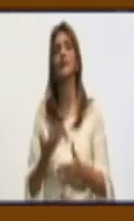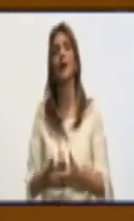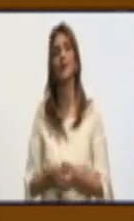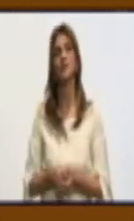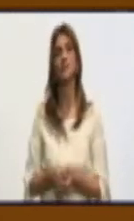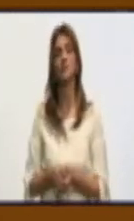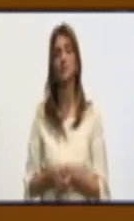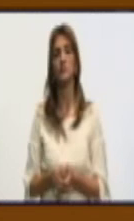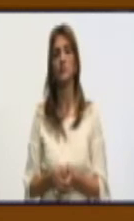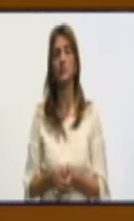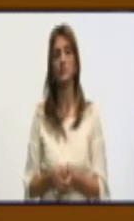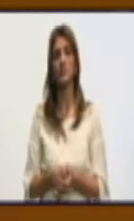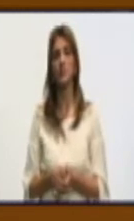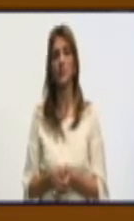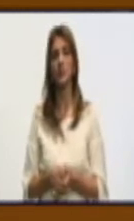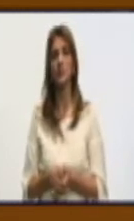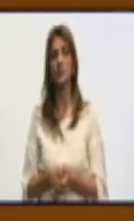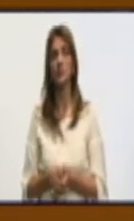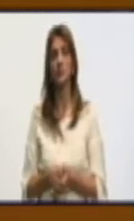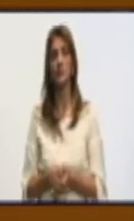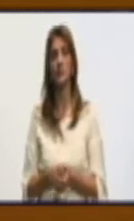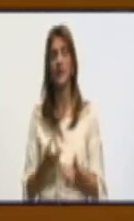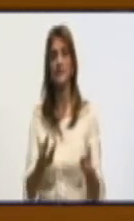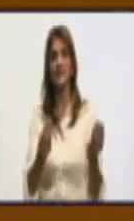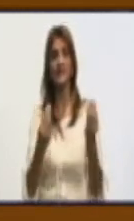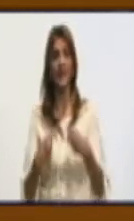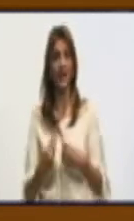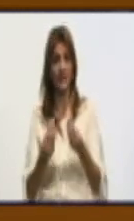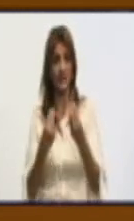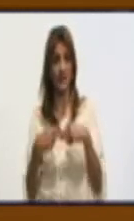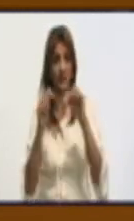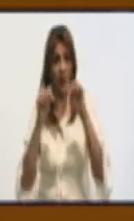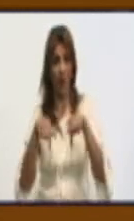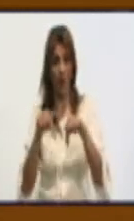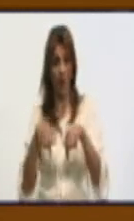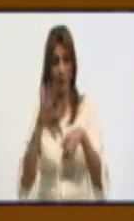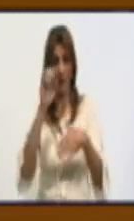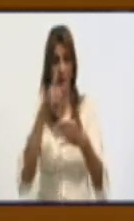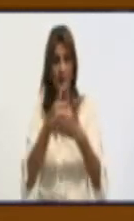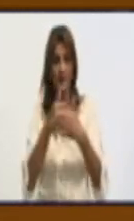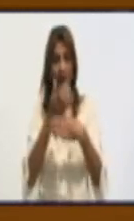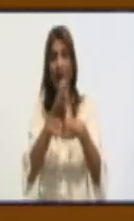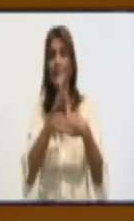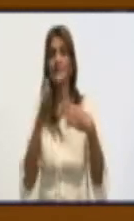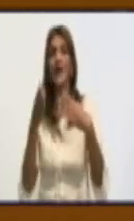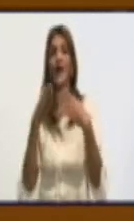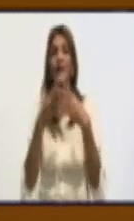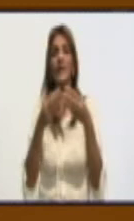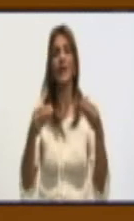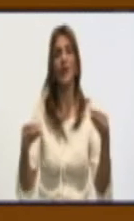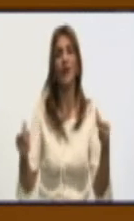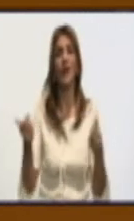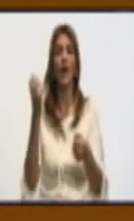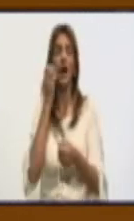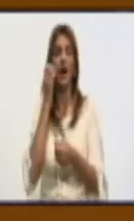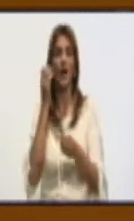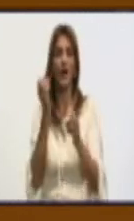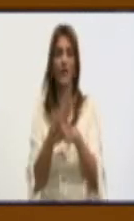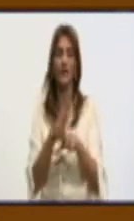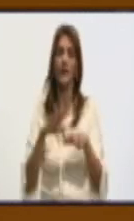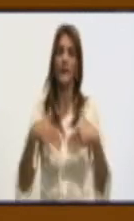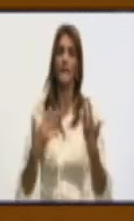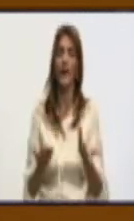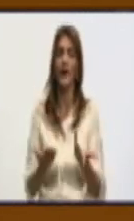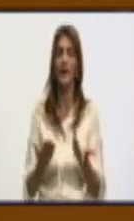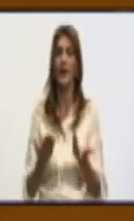alimentaria y la cadena del pan, están recibiendo en números redondos la mitad de la harina que tenían para consumos normales en el